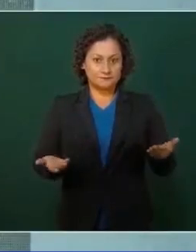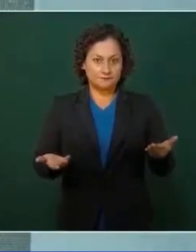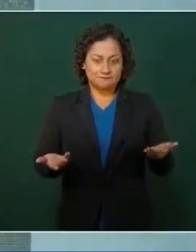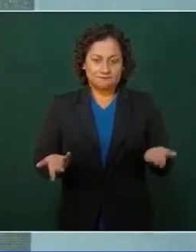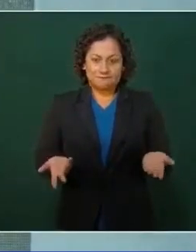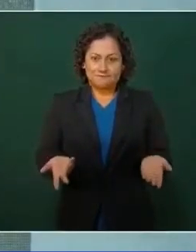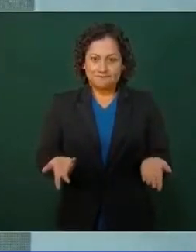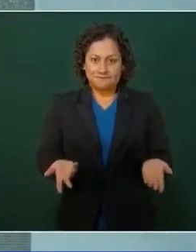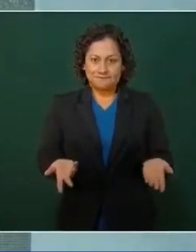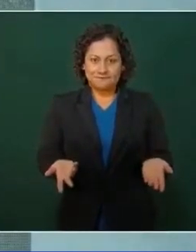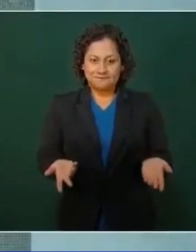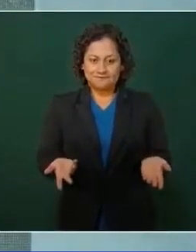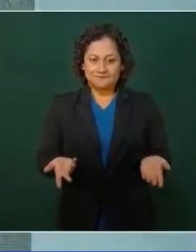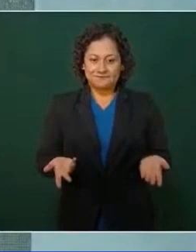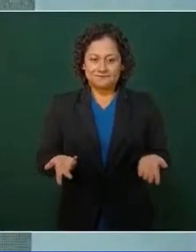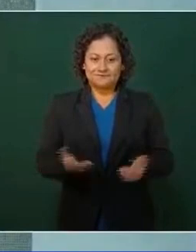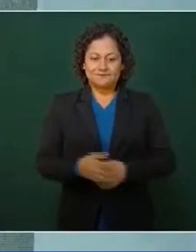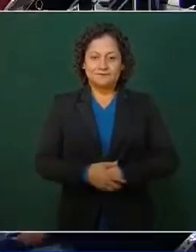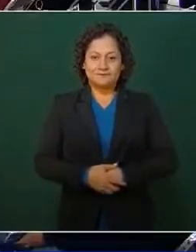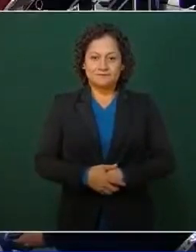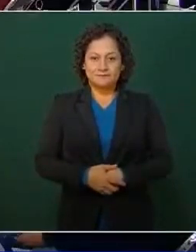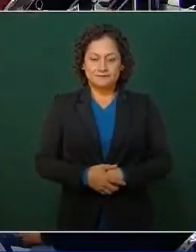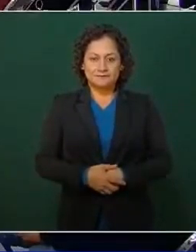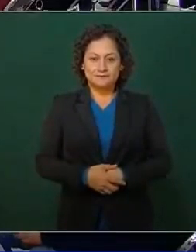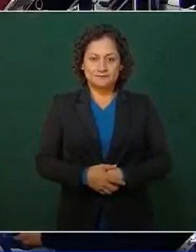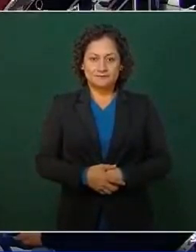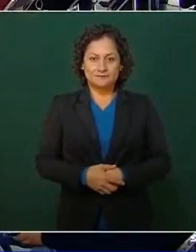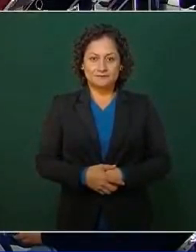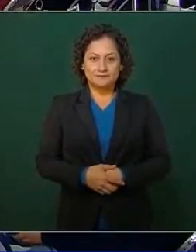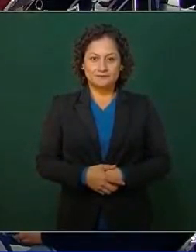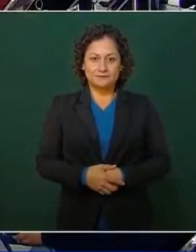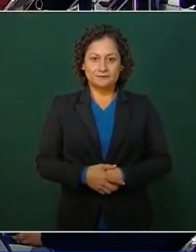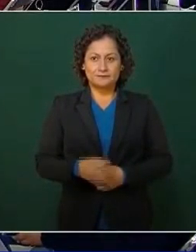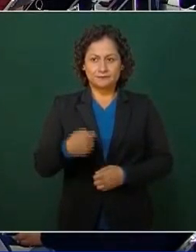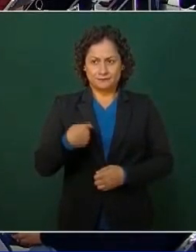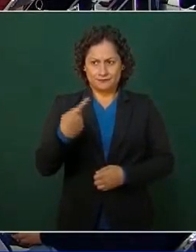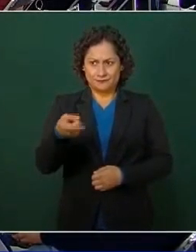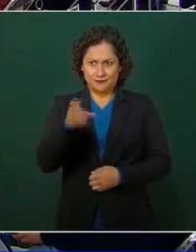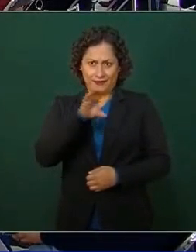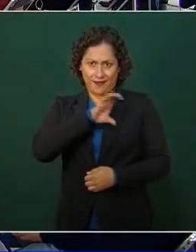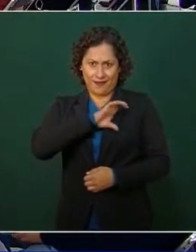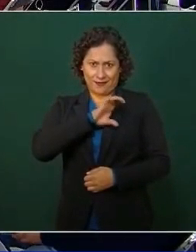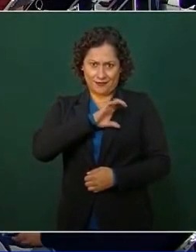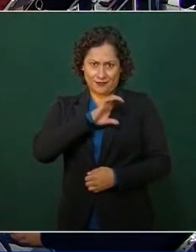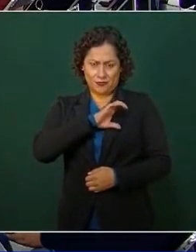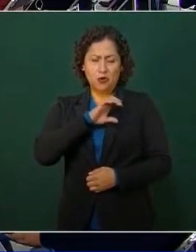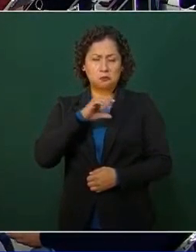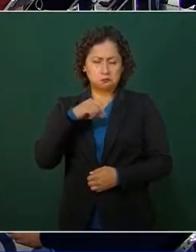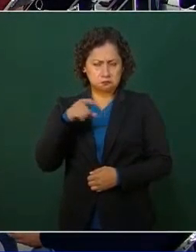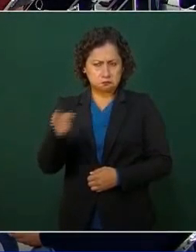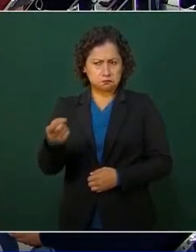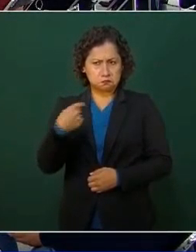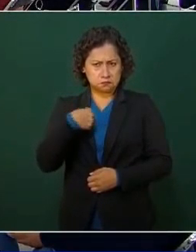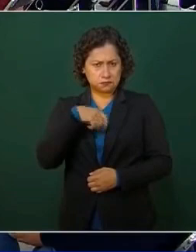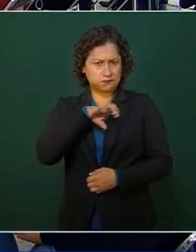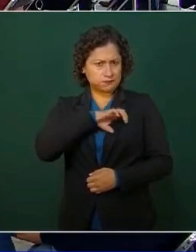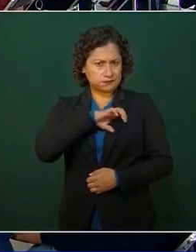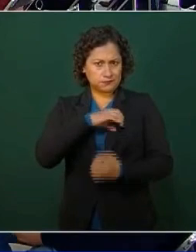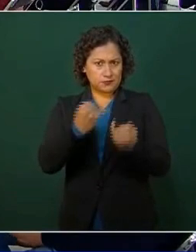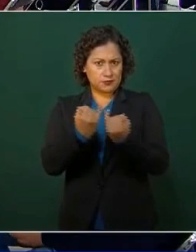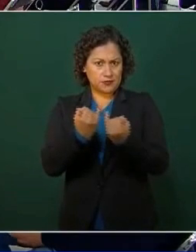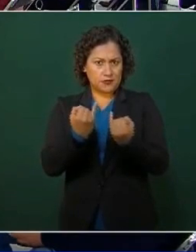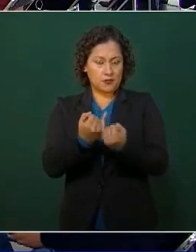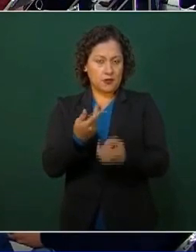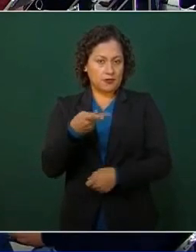quieren y yo los quiero muchísimo, pero no,